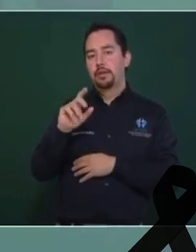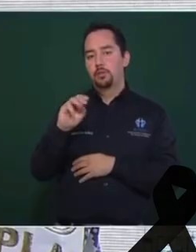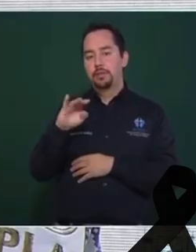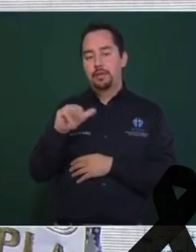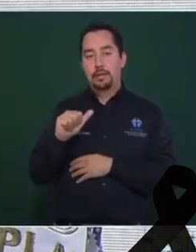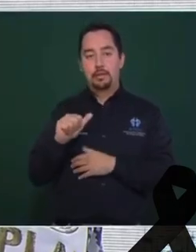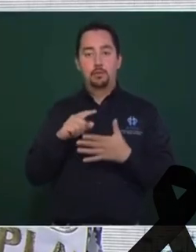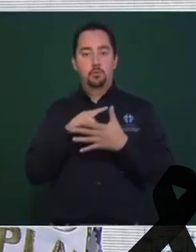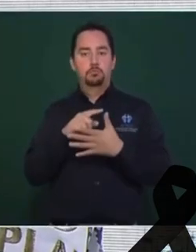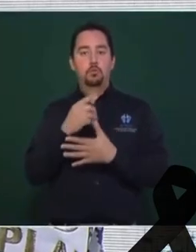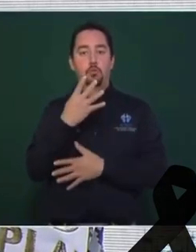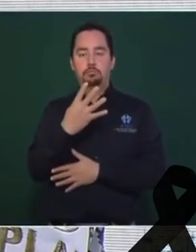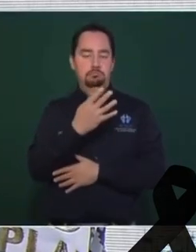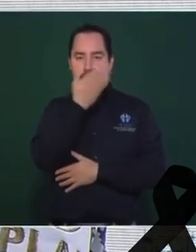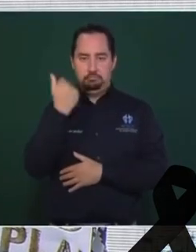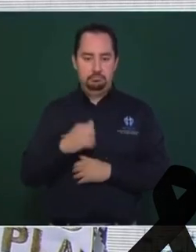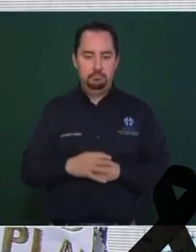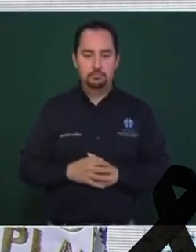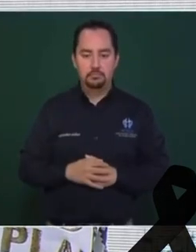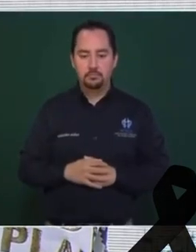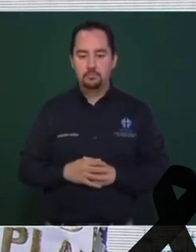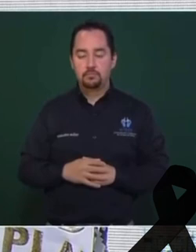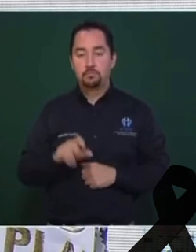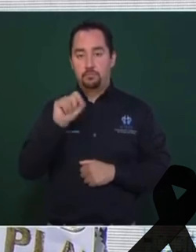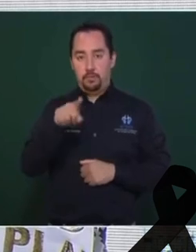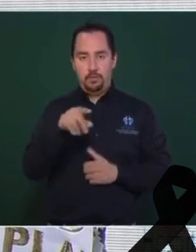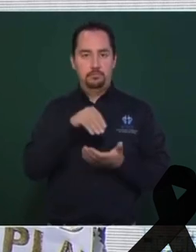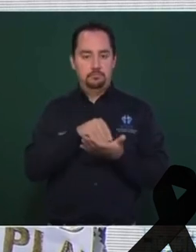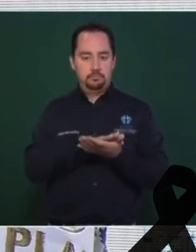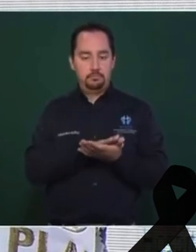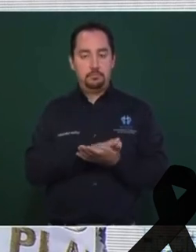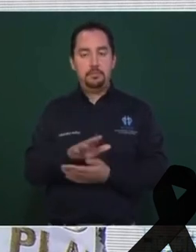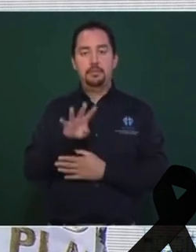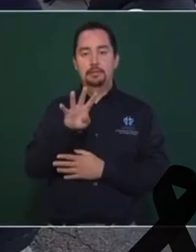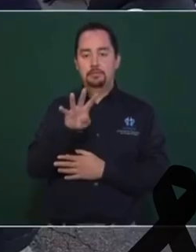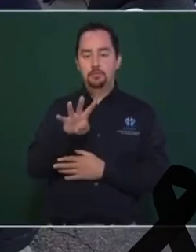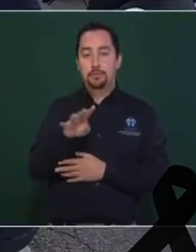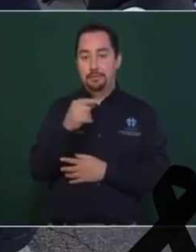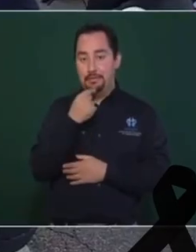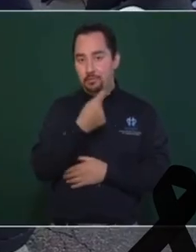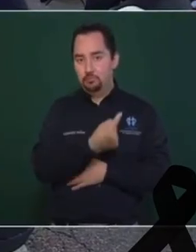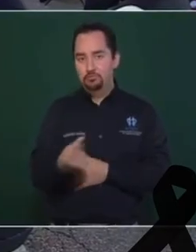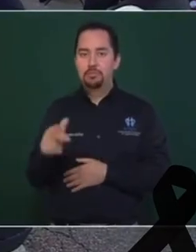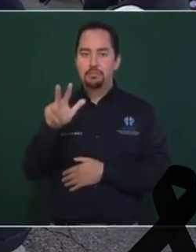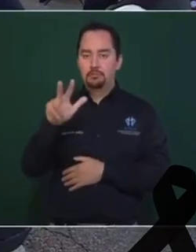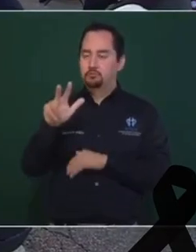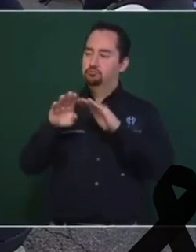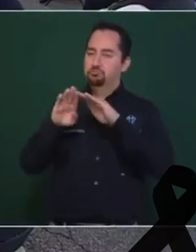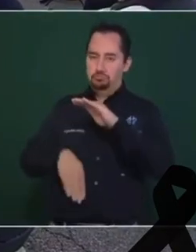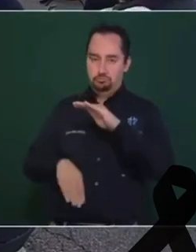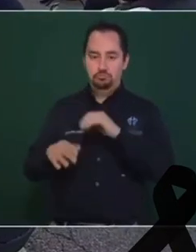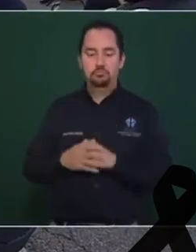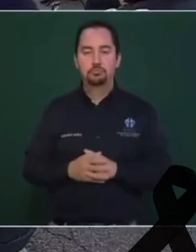definir. También se tiene registro de 19 menores de edad, tanto de